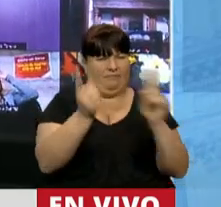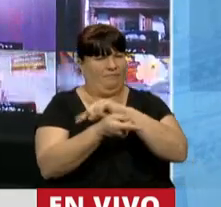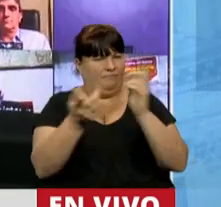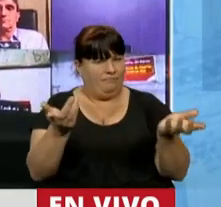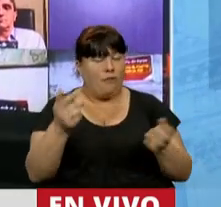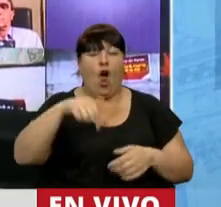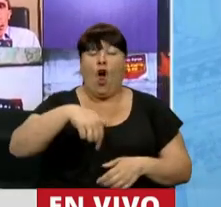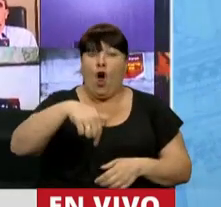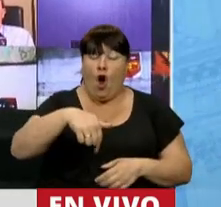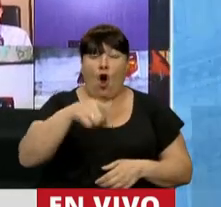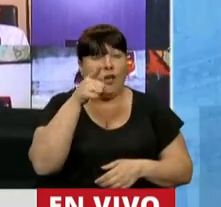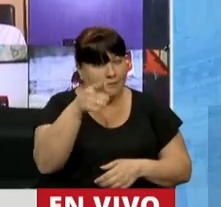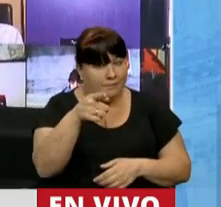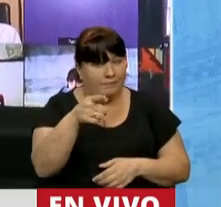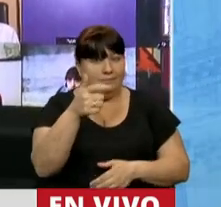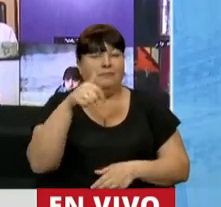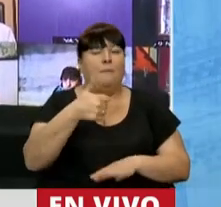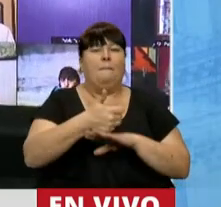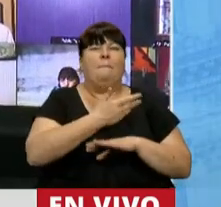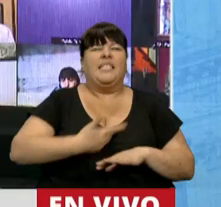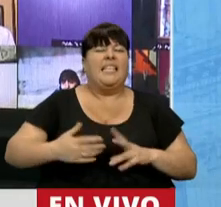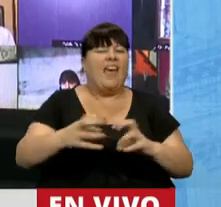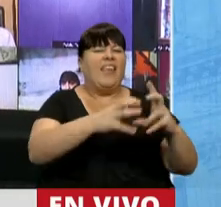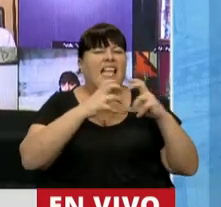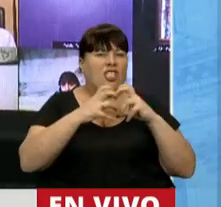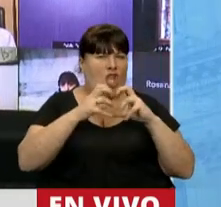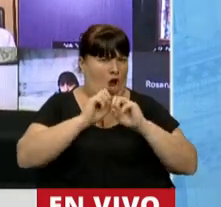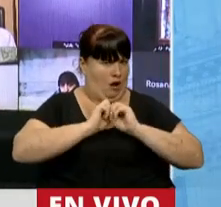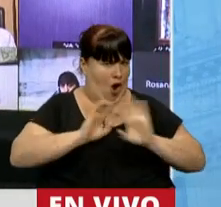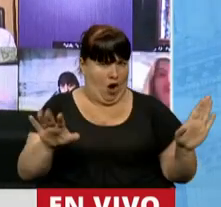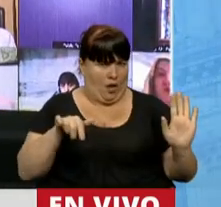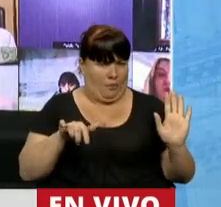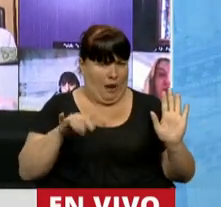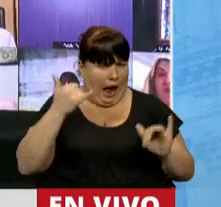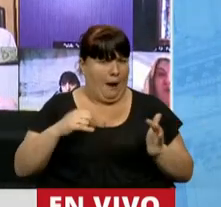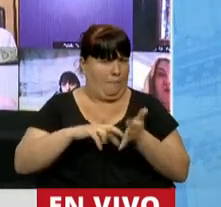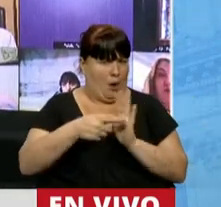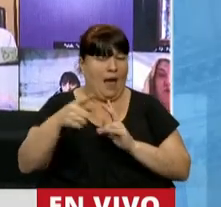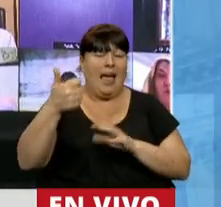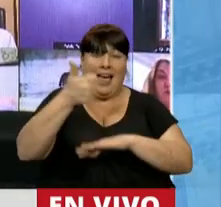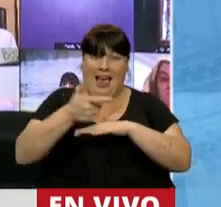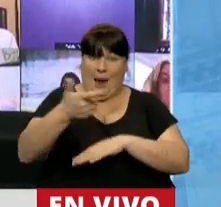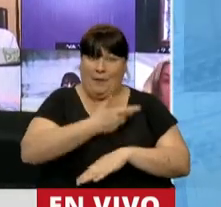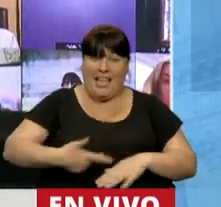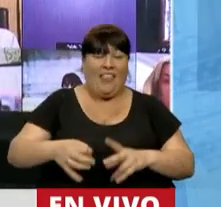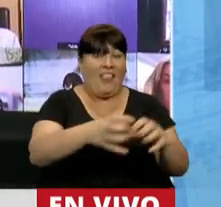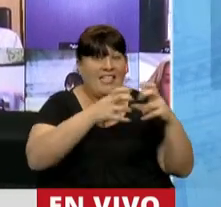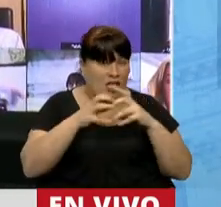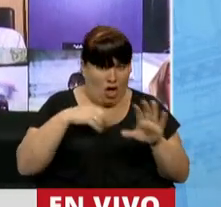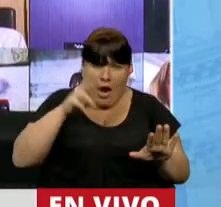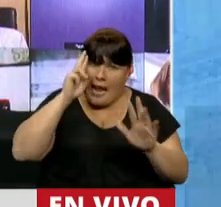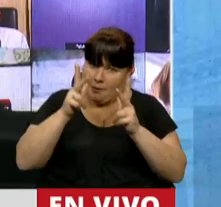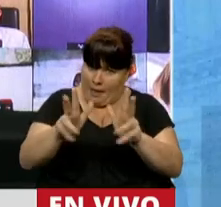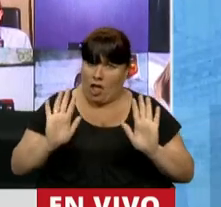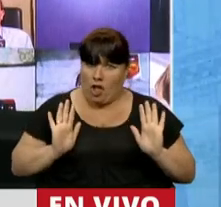Y hoy usted está presidiendo una sesión escandalosa. Está presidiendo una sesión en la que, con todo